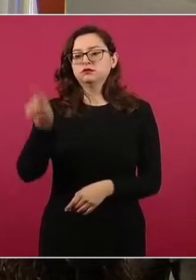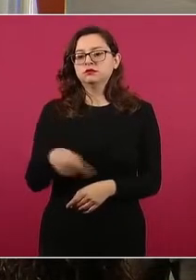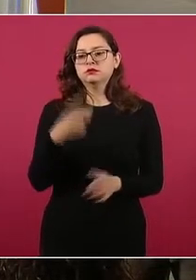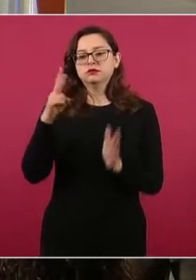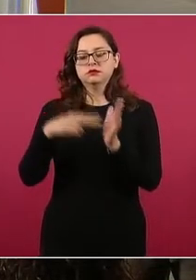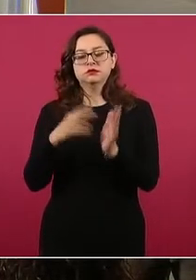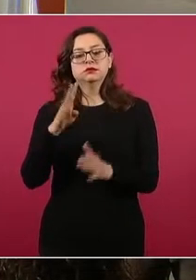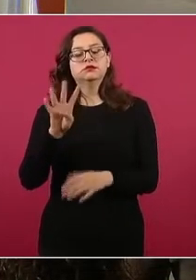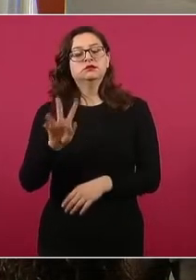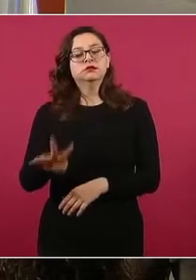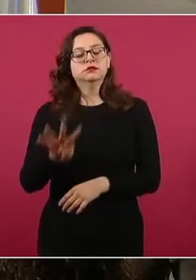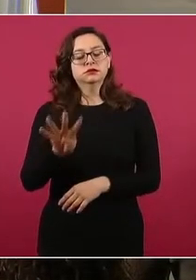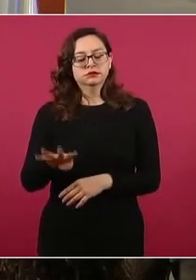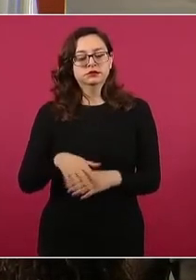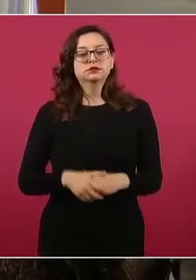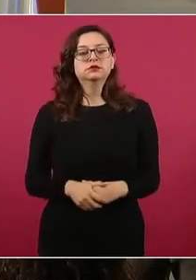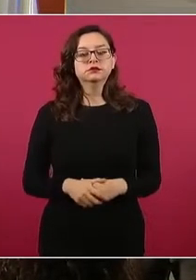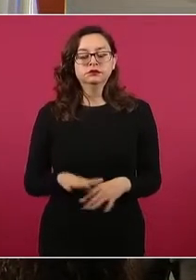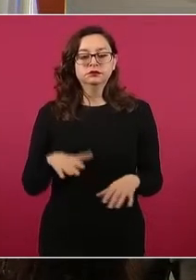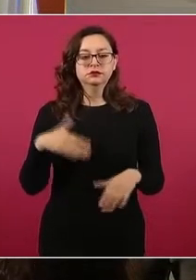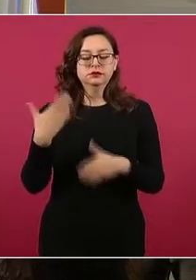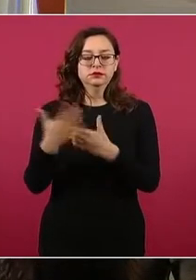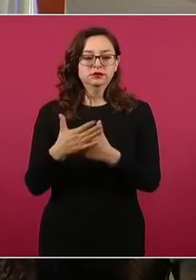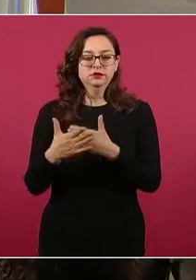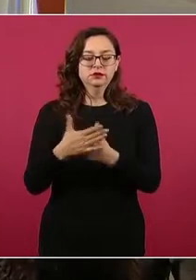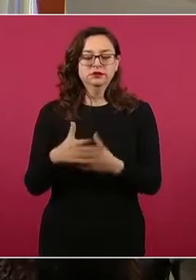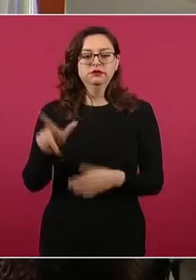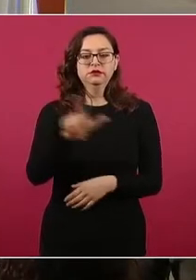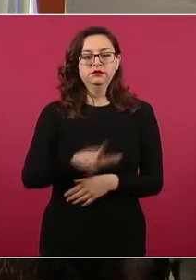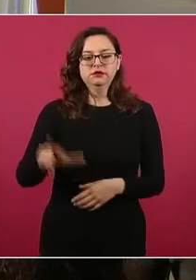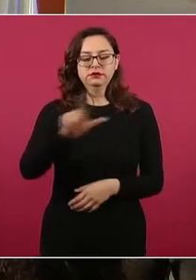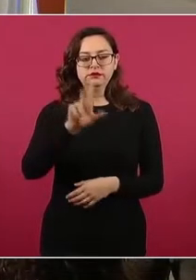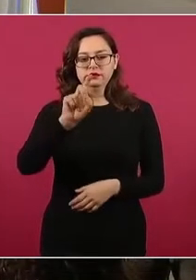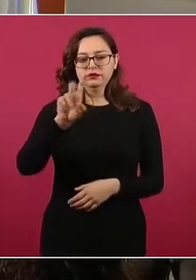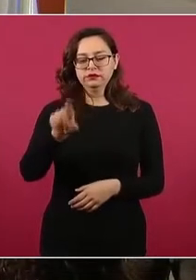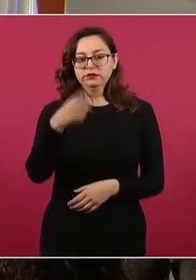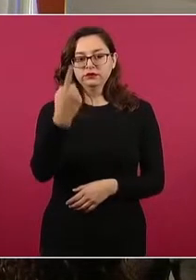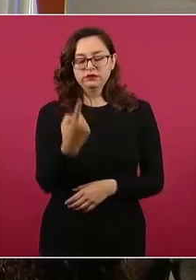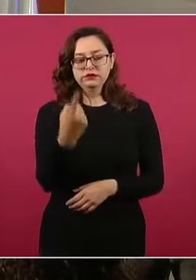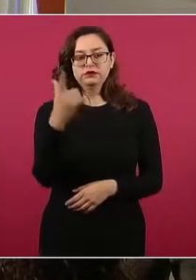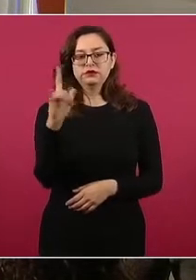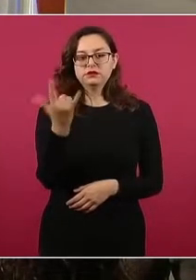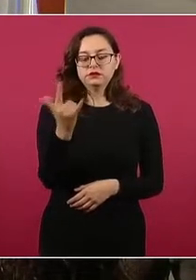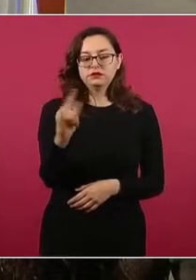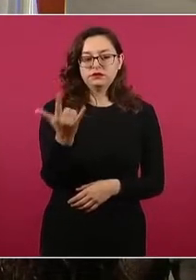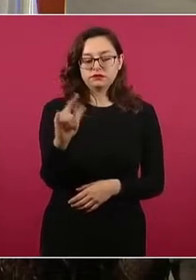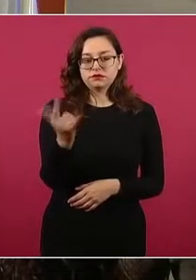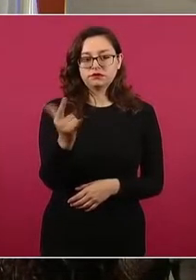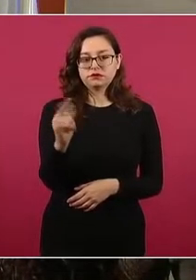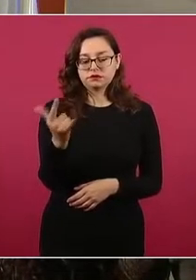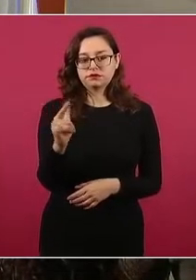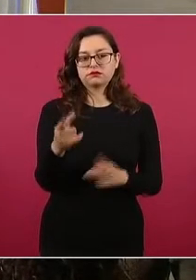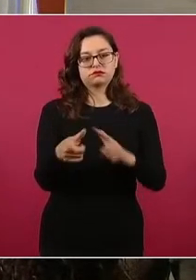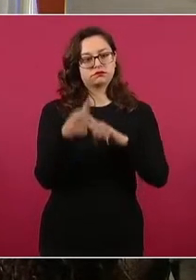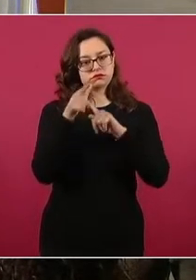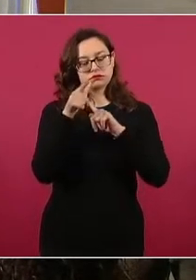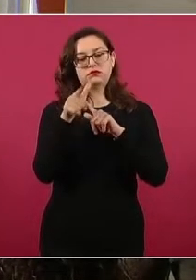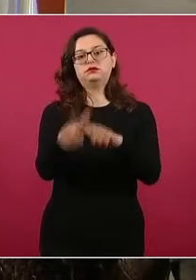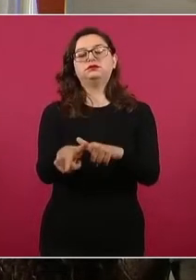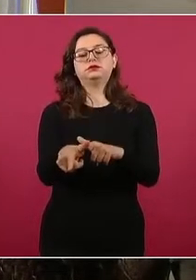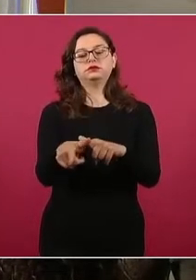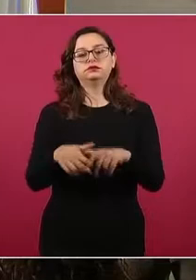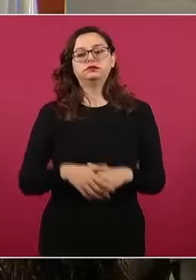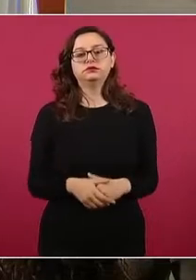La audiencia continuará el próximo lunes 31 de julio y está en